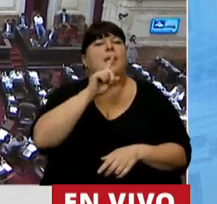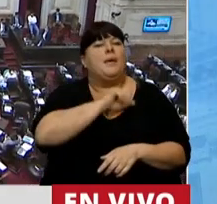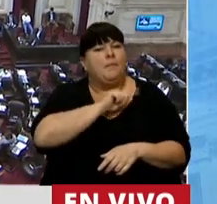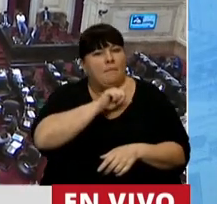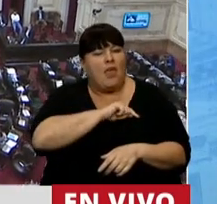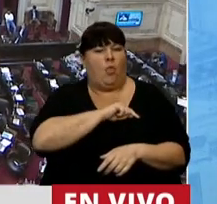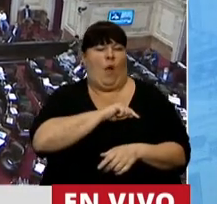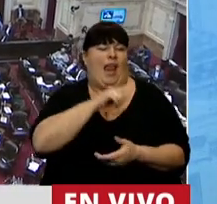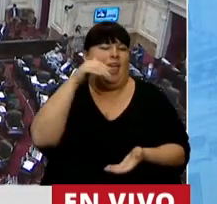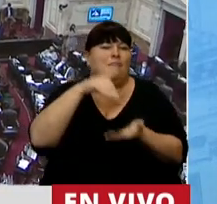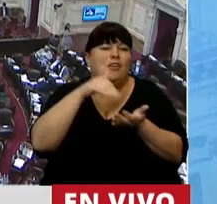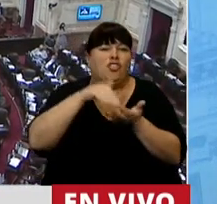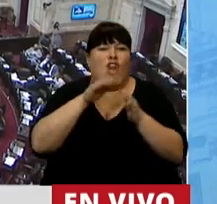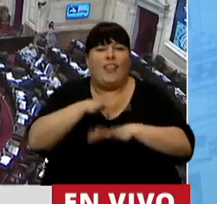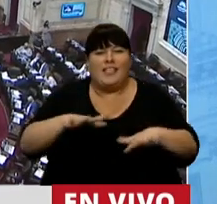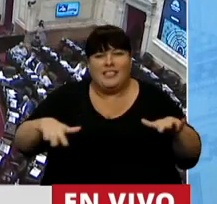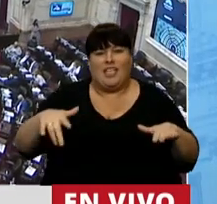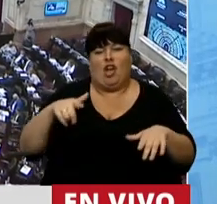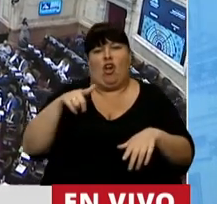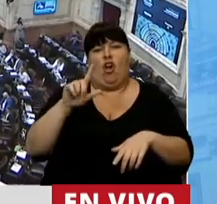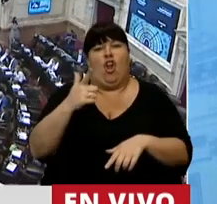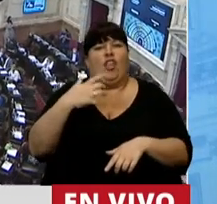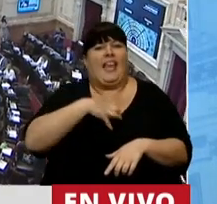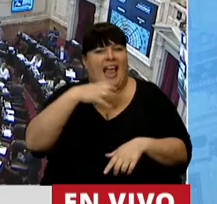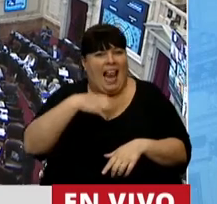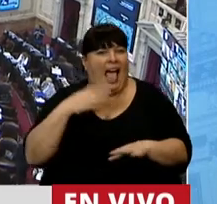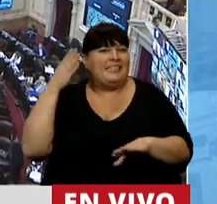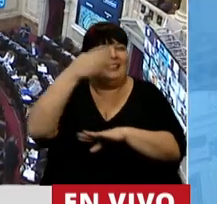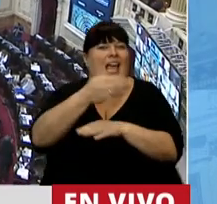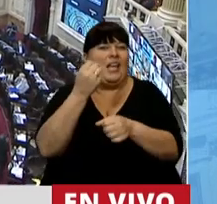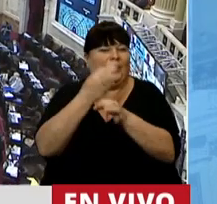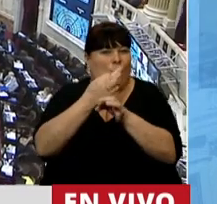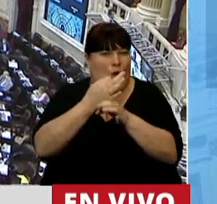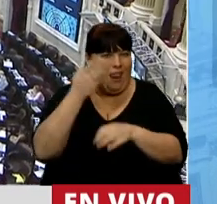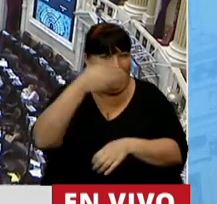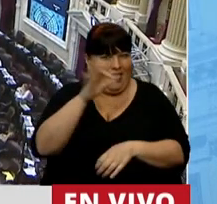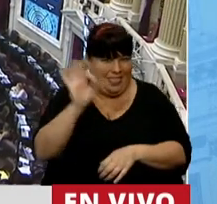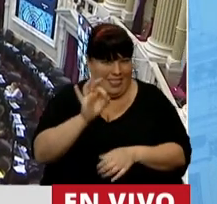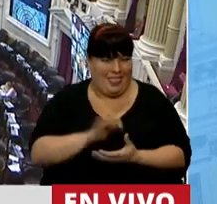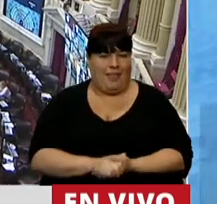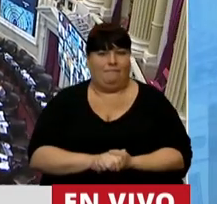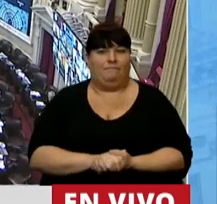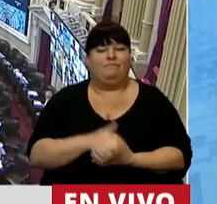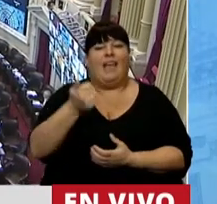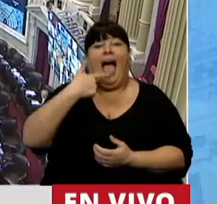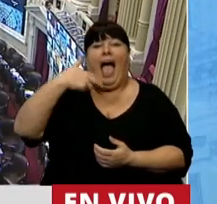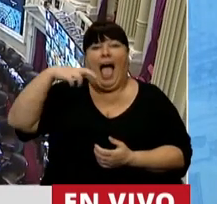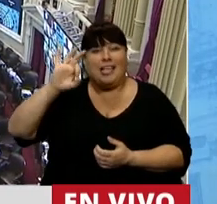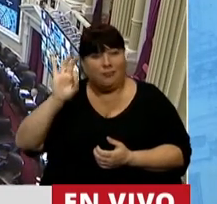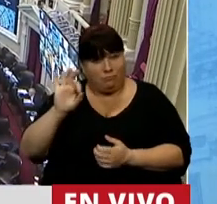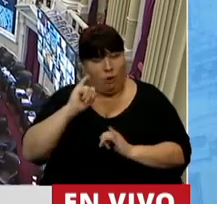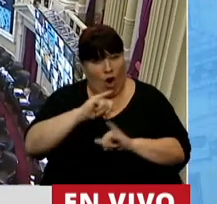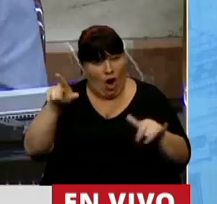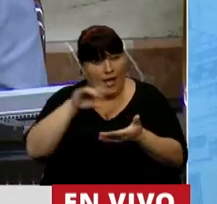los millones de chicos que se quedaron sin clases presenciales. Con el ASPO, señores